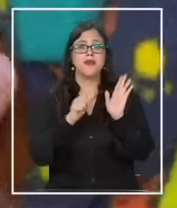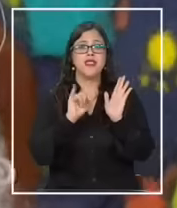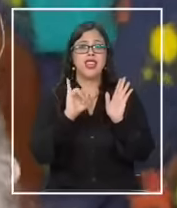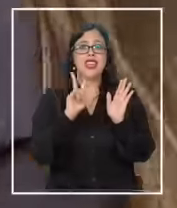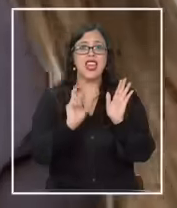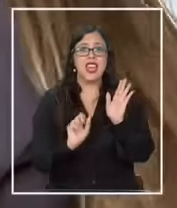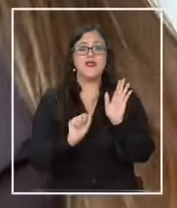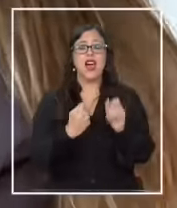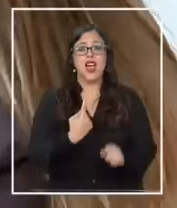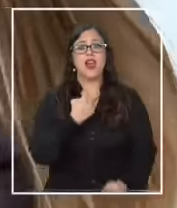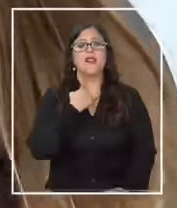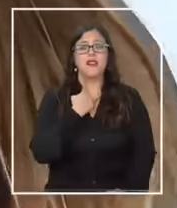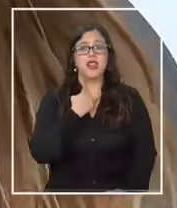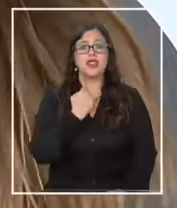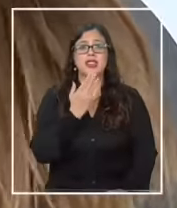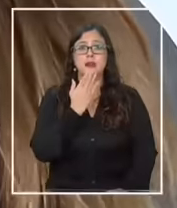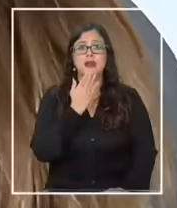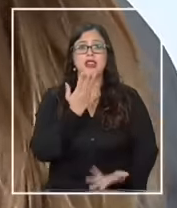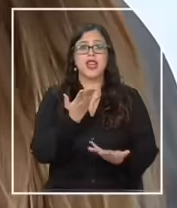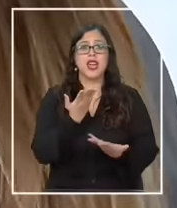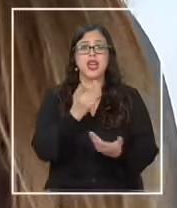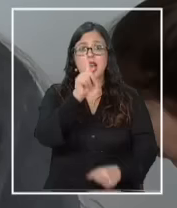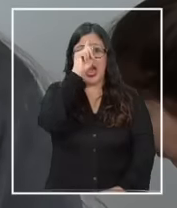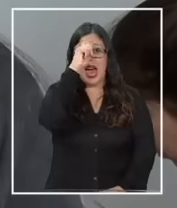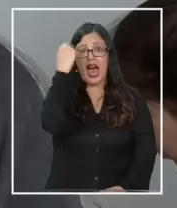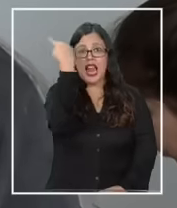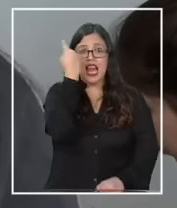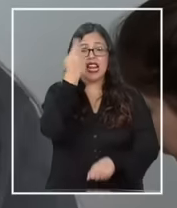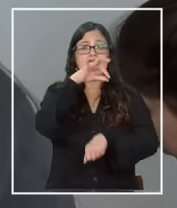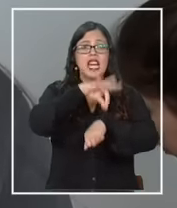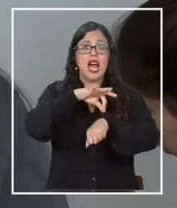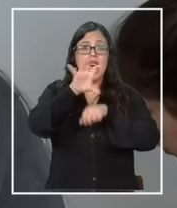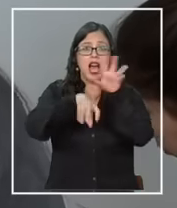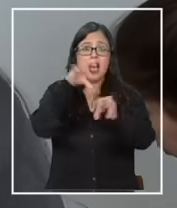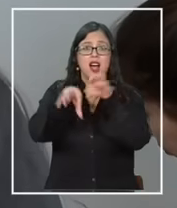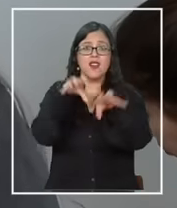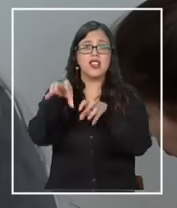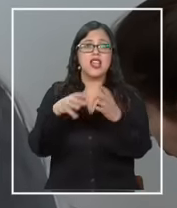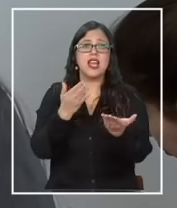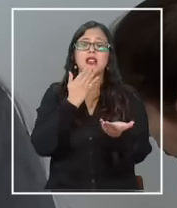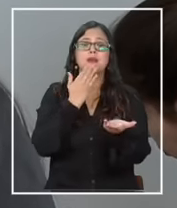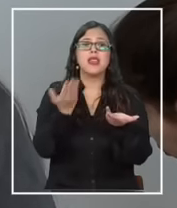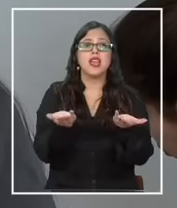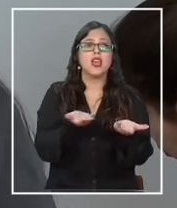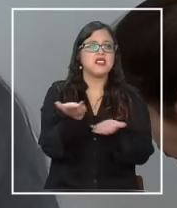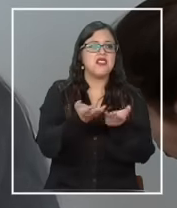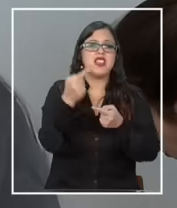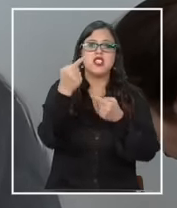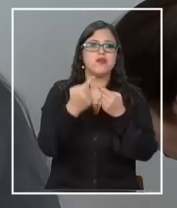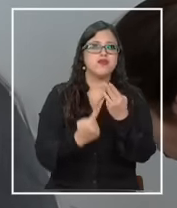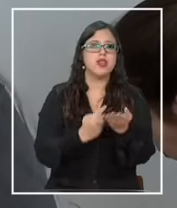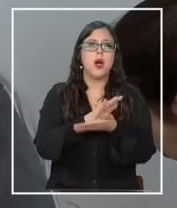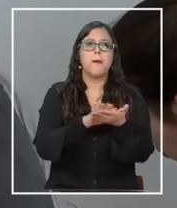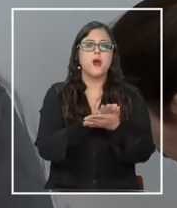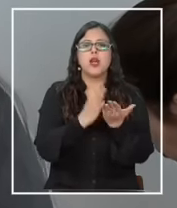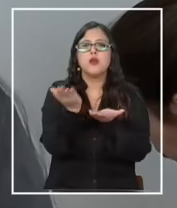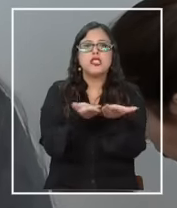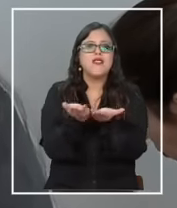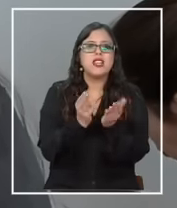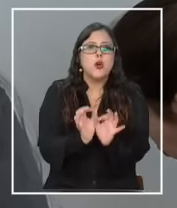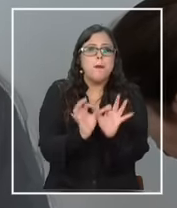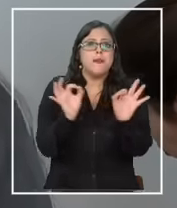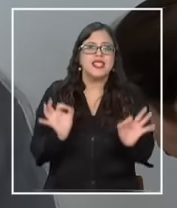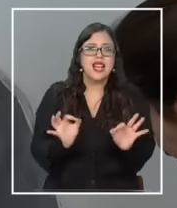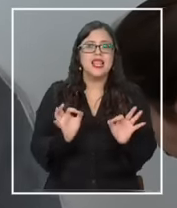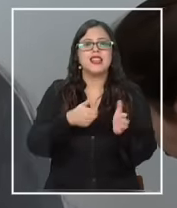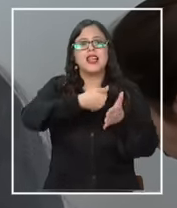afectando a las clínicas veterinarias los servicios como tales también es una de las cosas que ha aumentado servicios digo como especialista